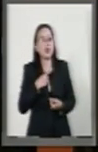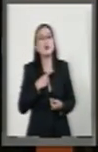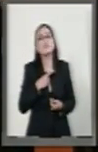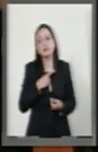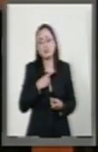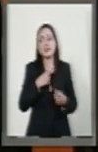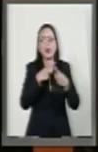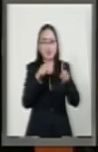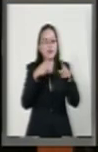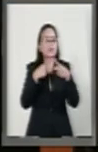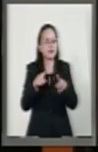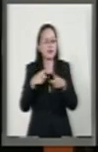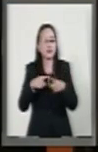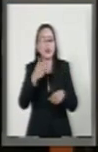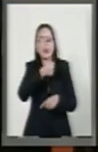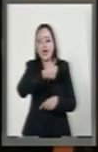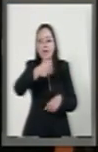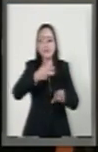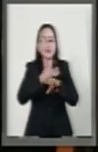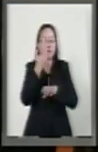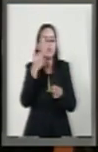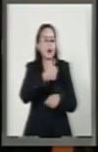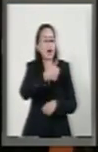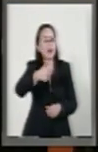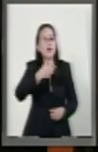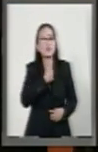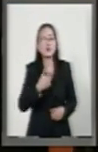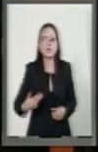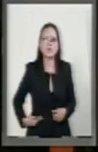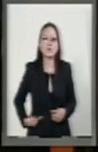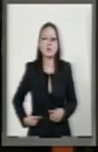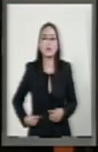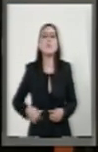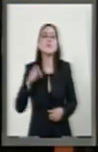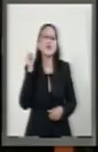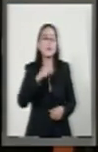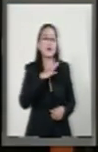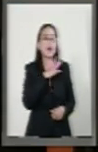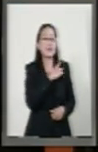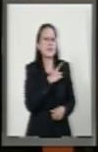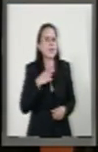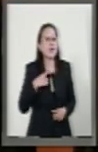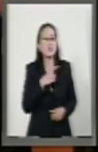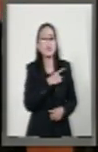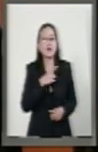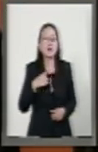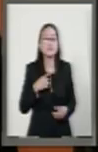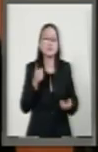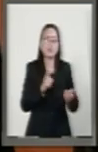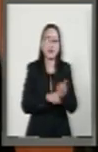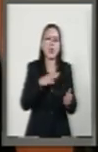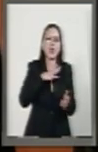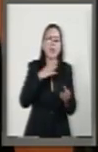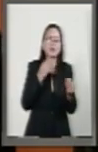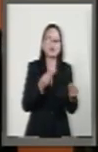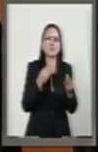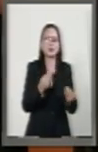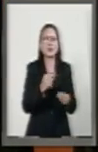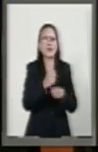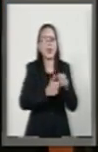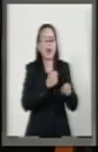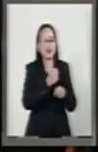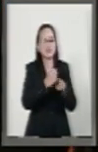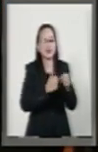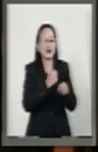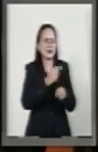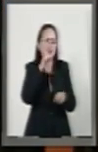diferente para cada estado y en cada municipio. Y las deudas se contraen generalmente por muchos años y a tasas muy